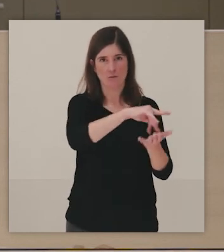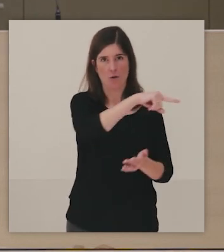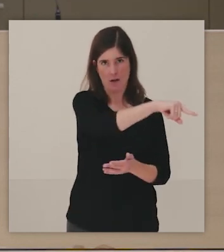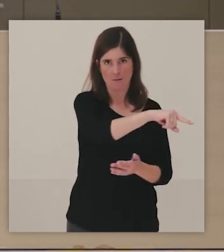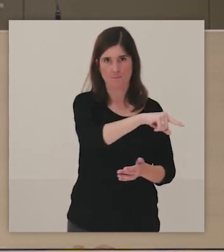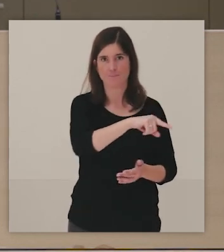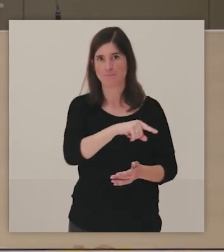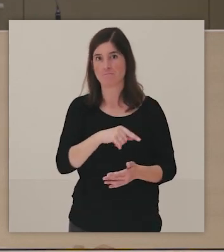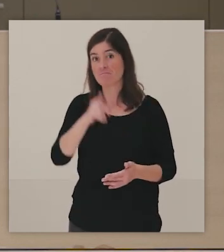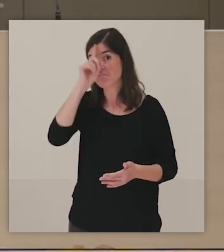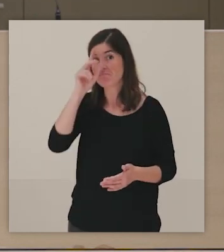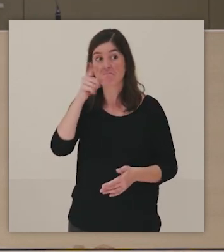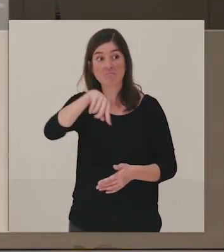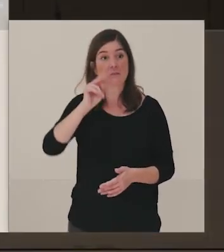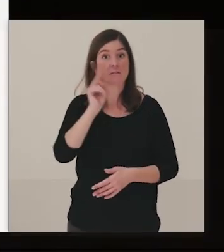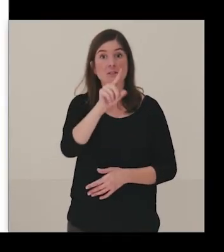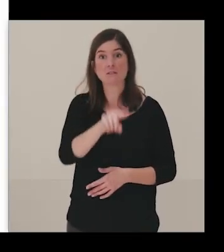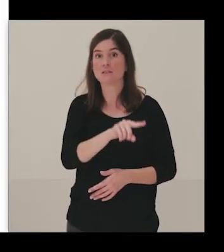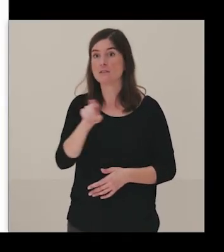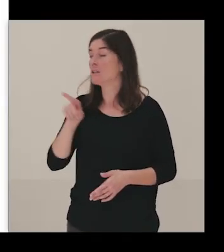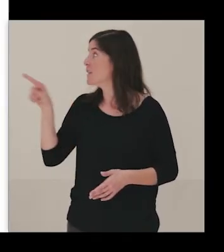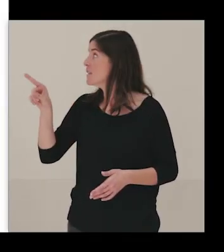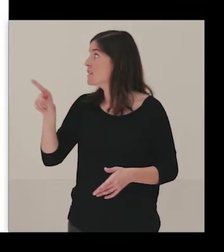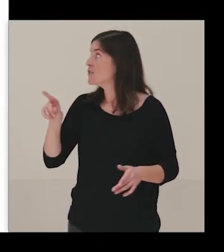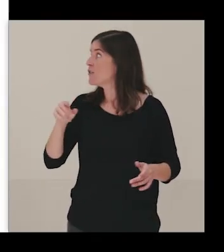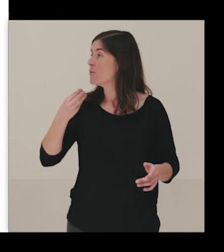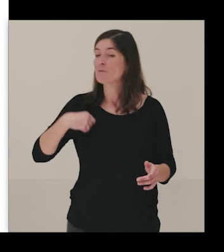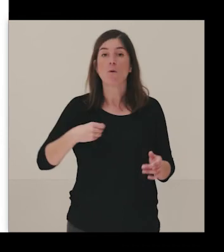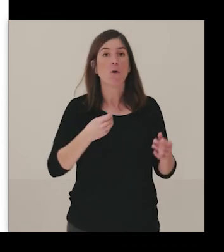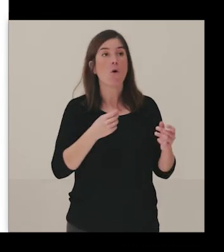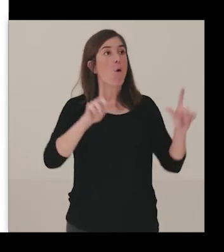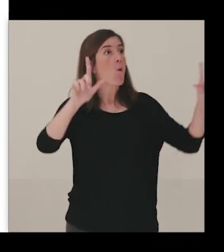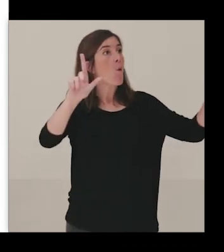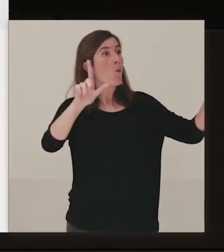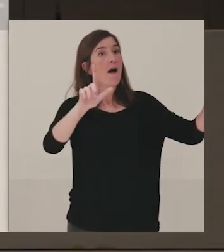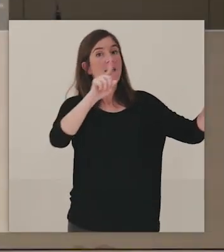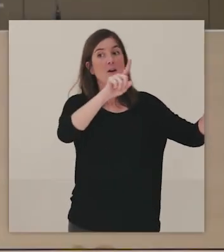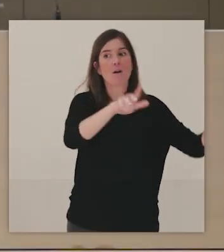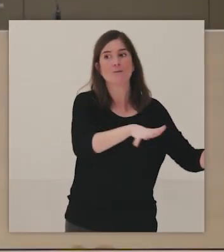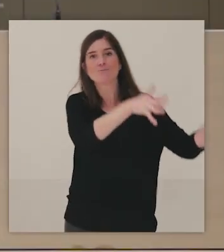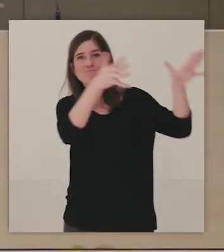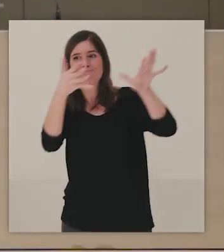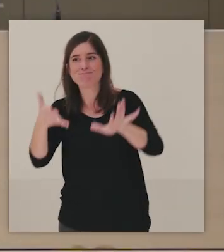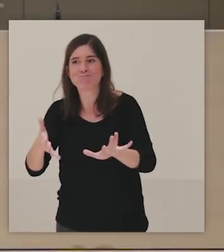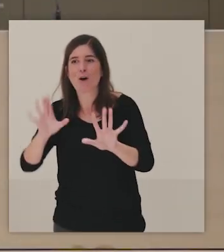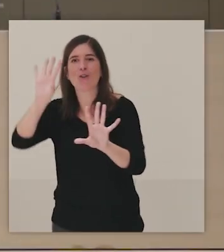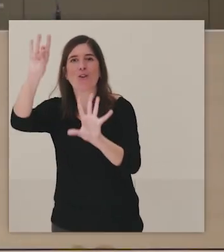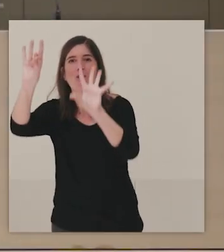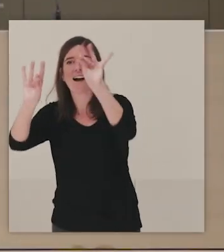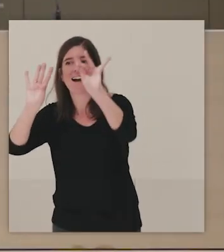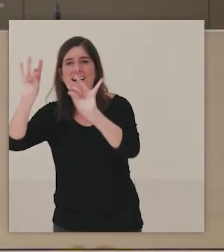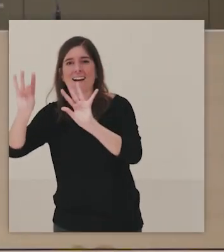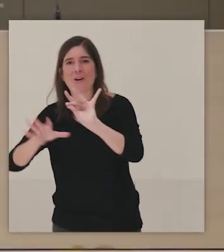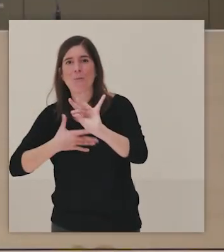de estas piezas. No sé si lo habéis visto. Son reproducciones táctiles, como os decía, acompañadas de